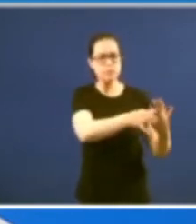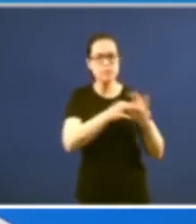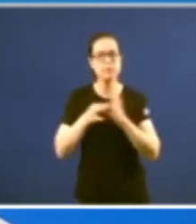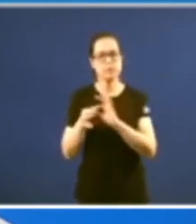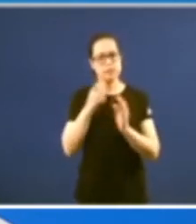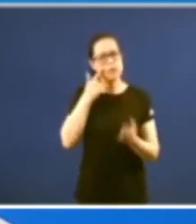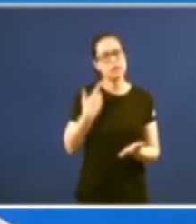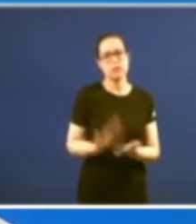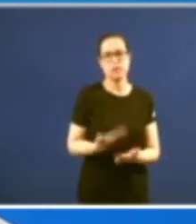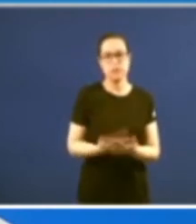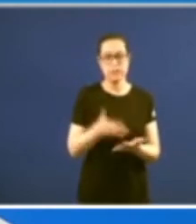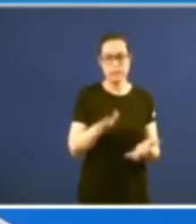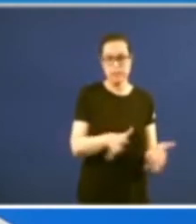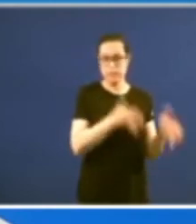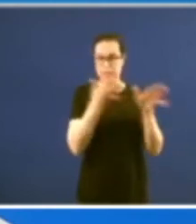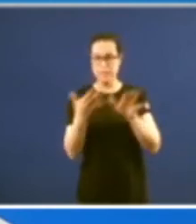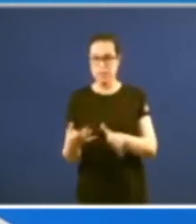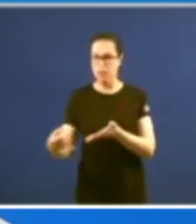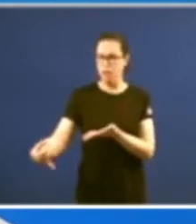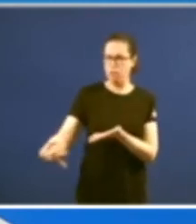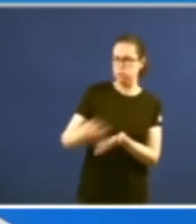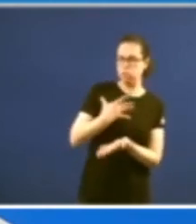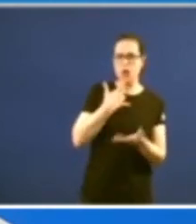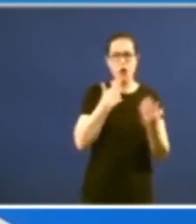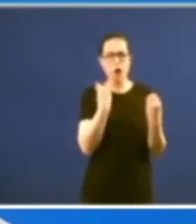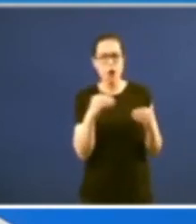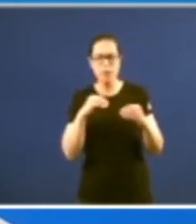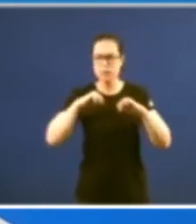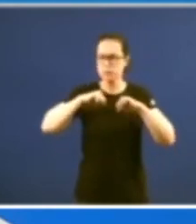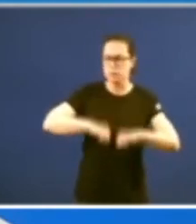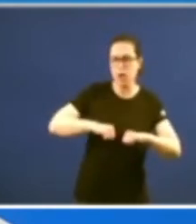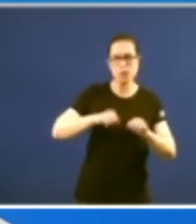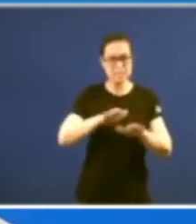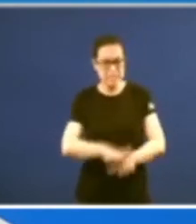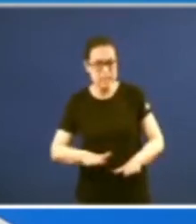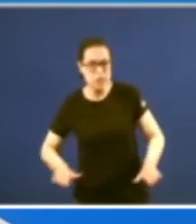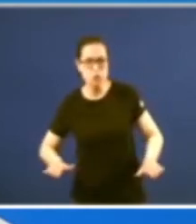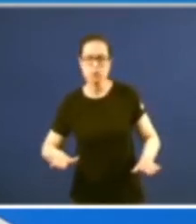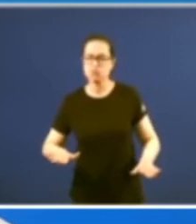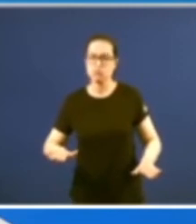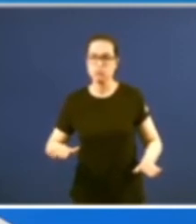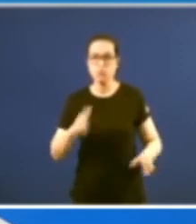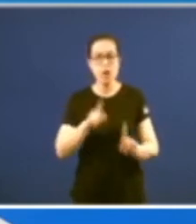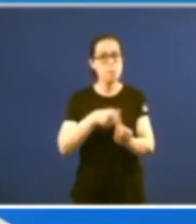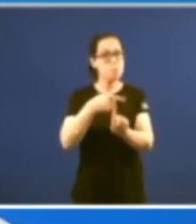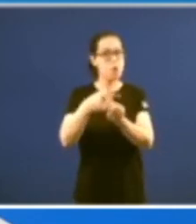sú tácita resolución de echarnos á calle jovenes, viejos, moxeres e chiquillos e o máis positivo o